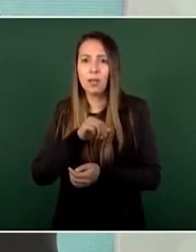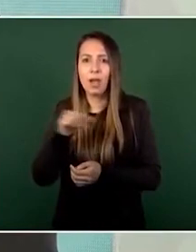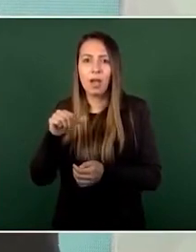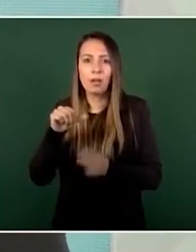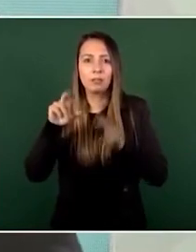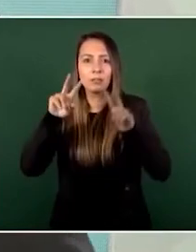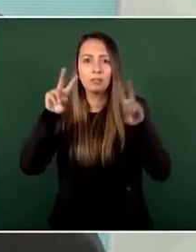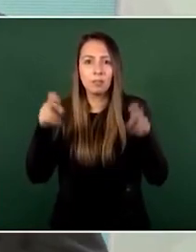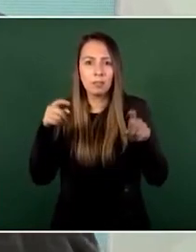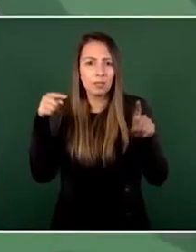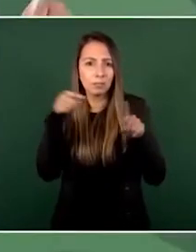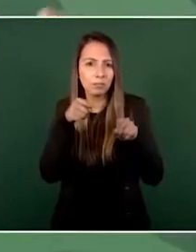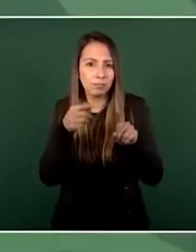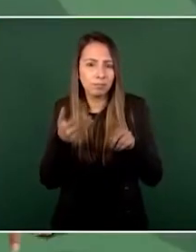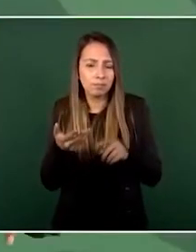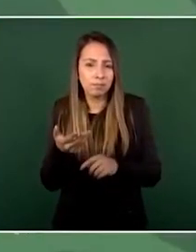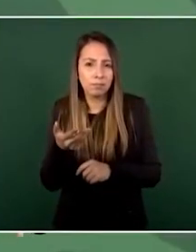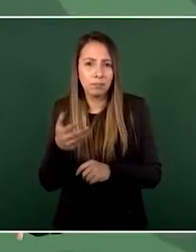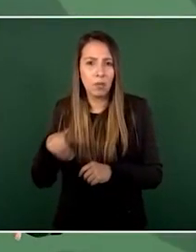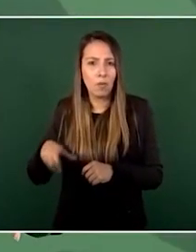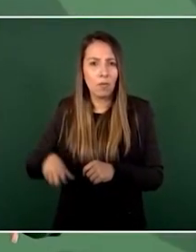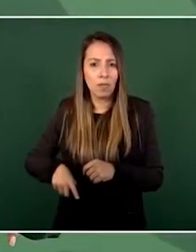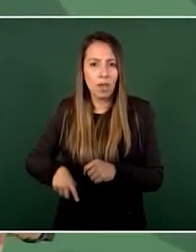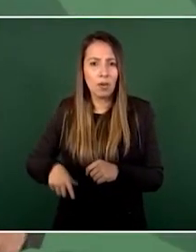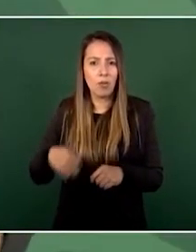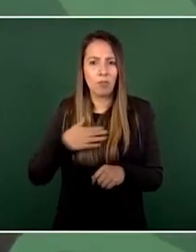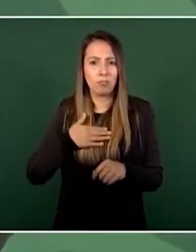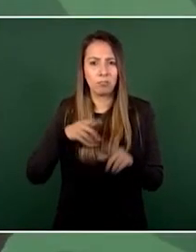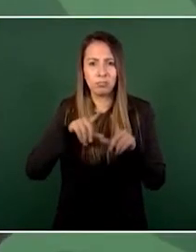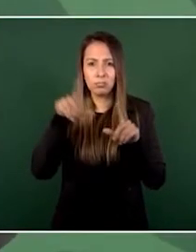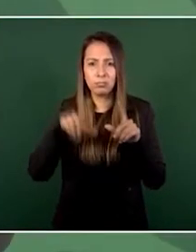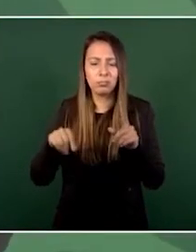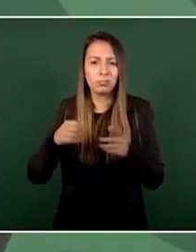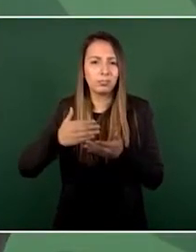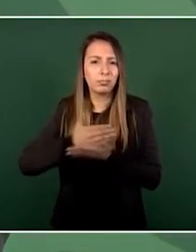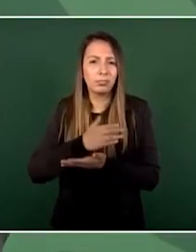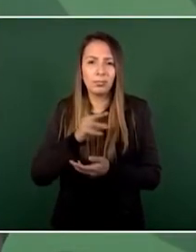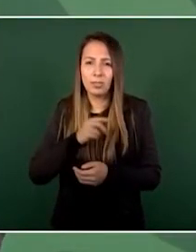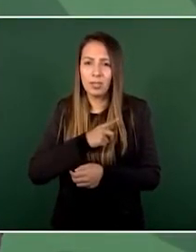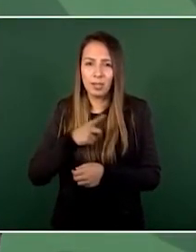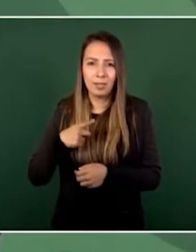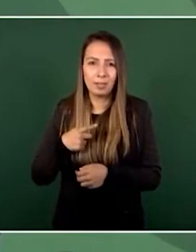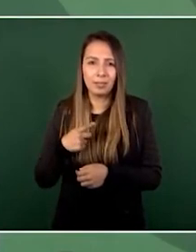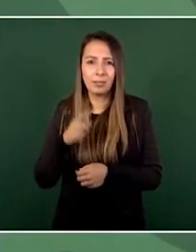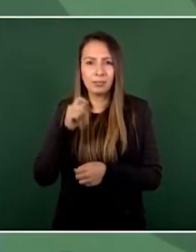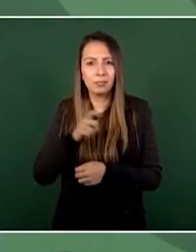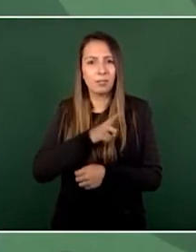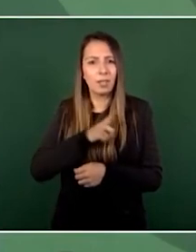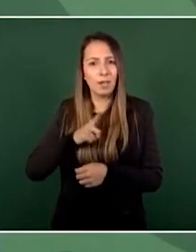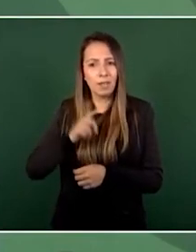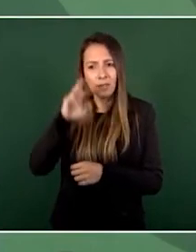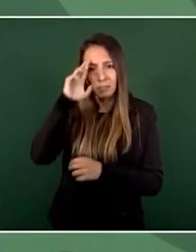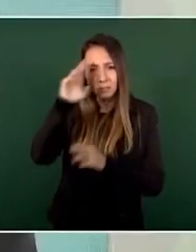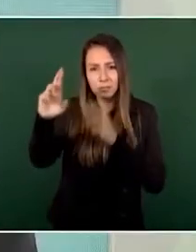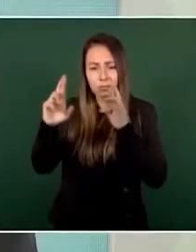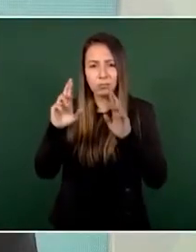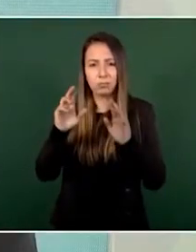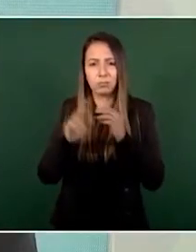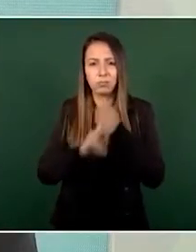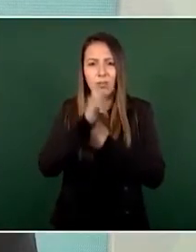de nuestro país se debe de respetar nuestra soberanía